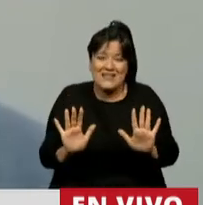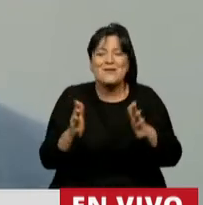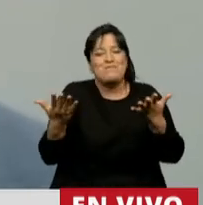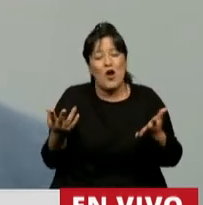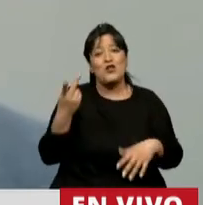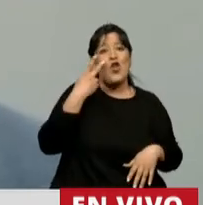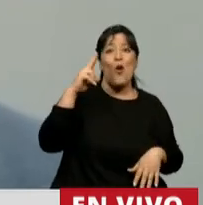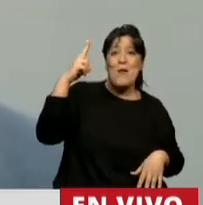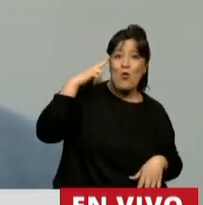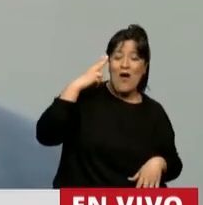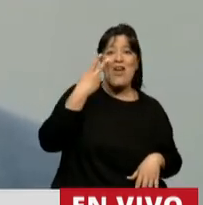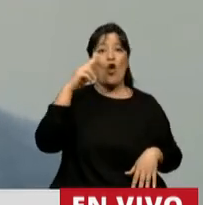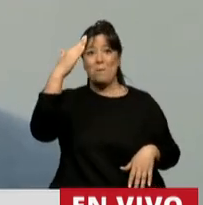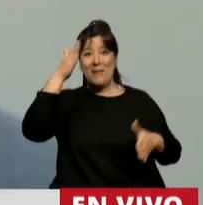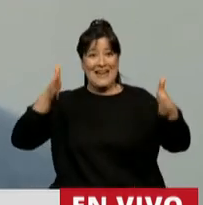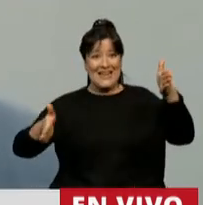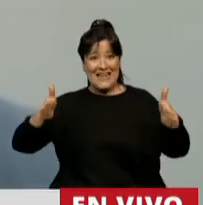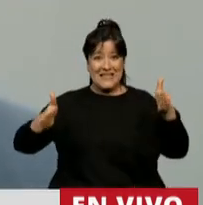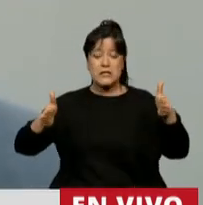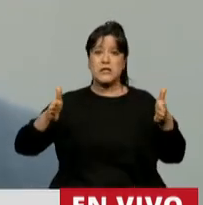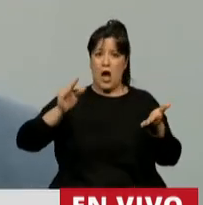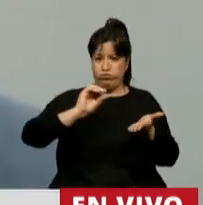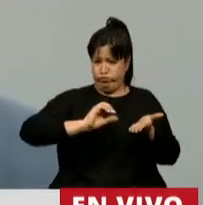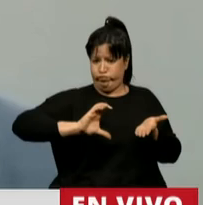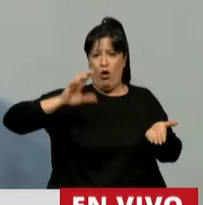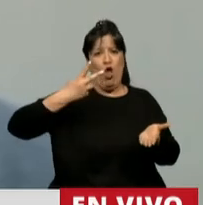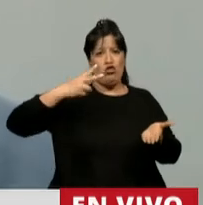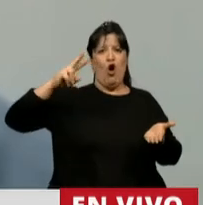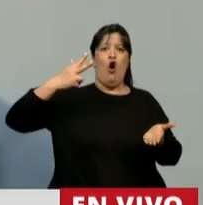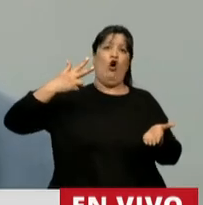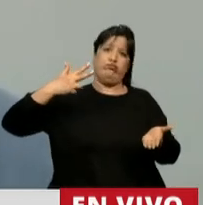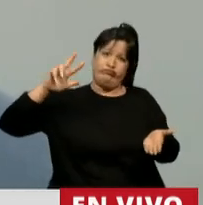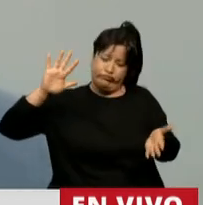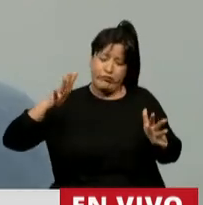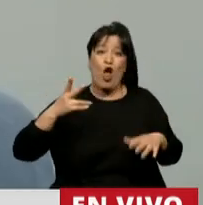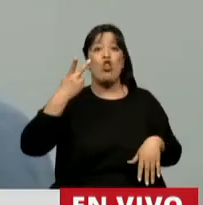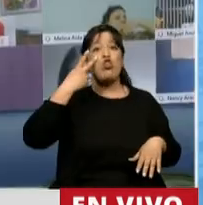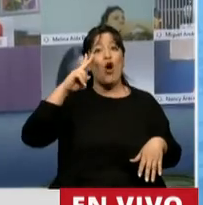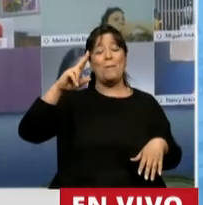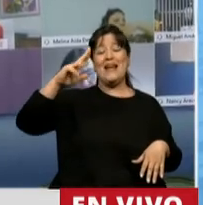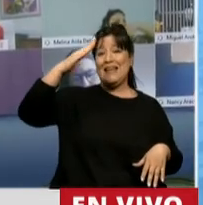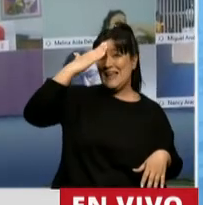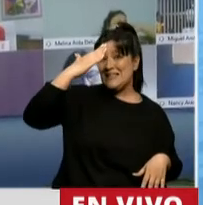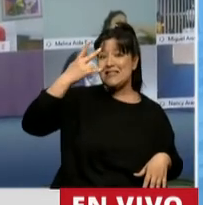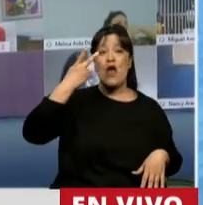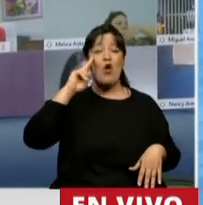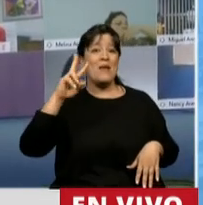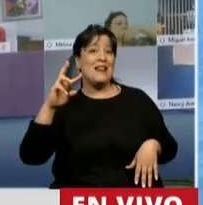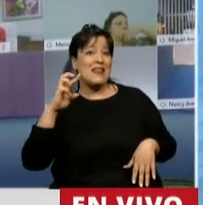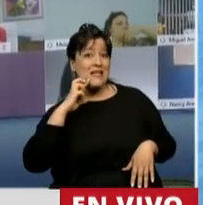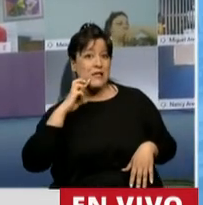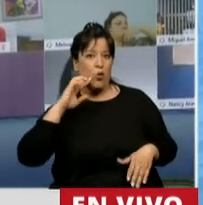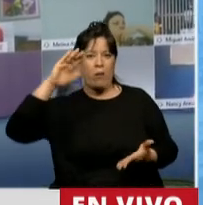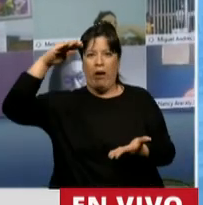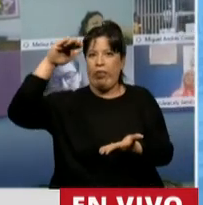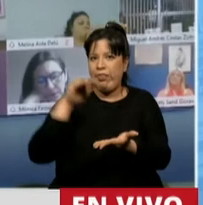2009 y el 2015, se multiplicó por dos y por algo, del 2015 al 2019, bajó a la mitad en